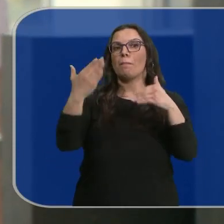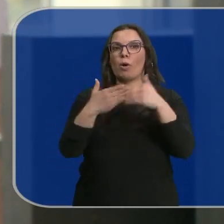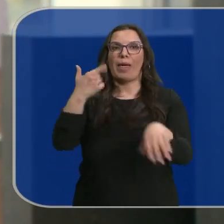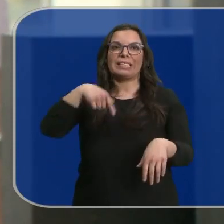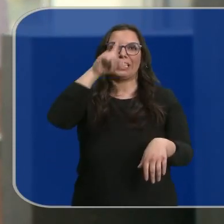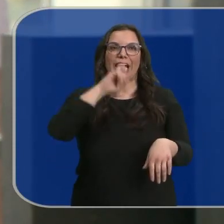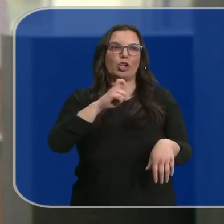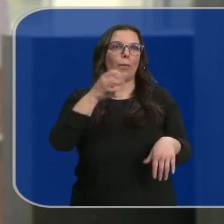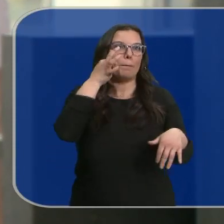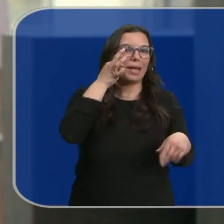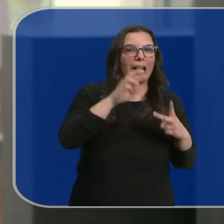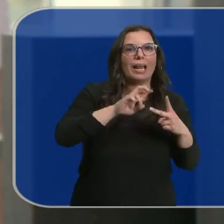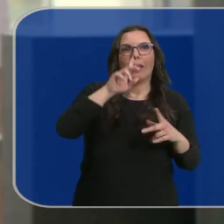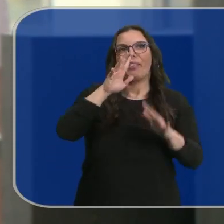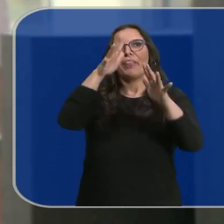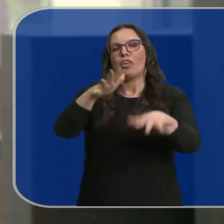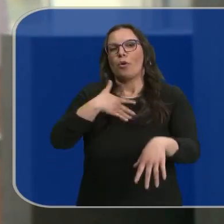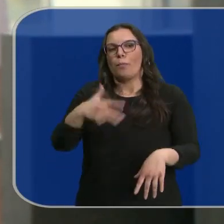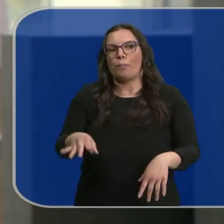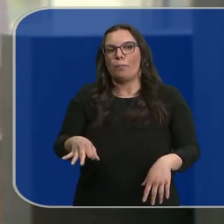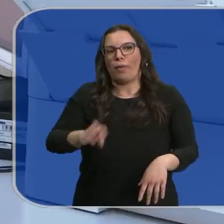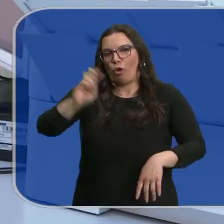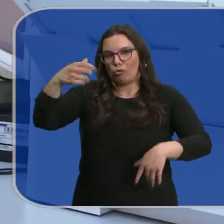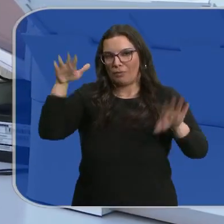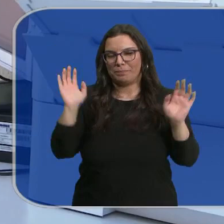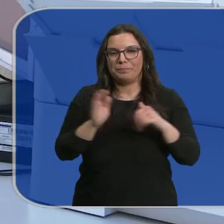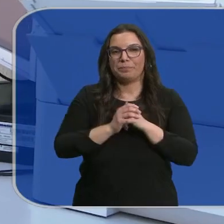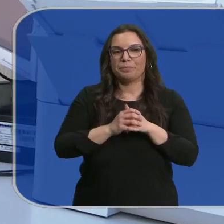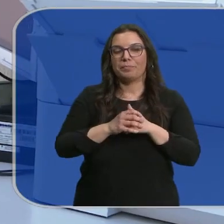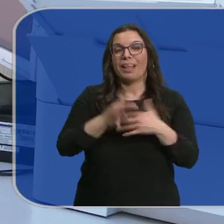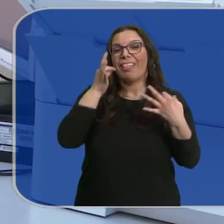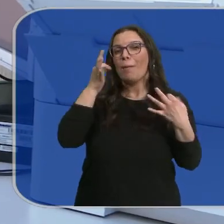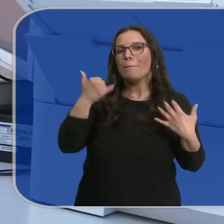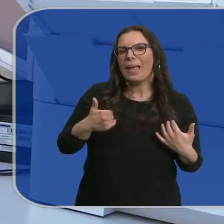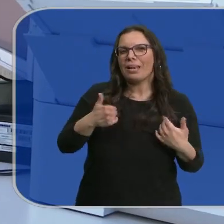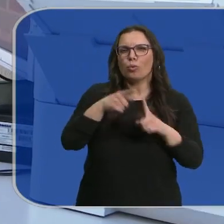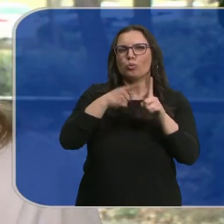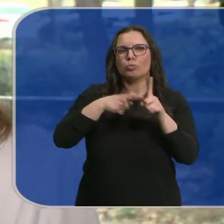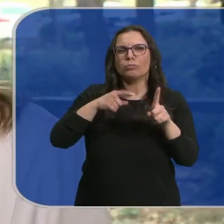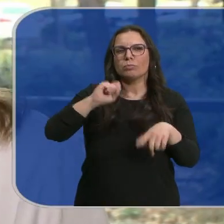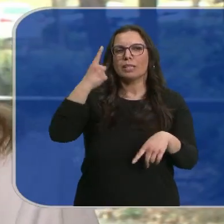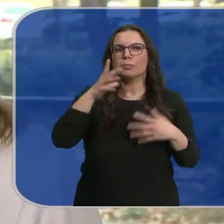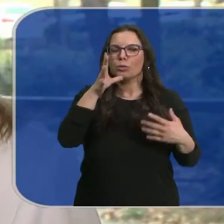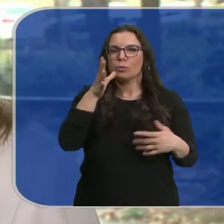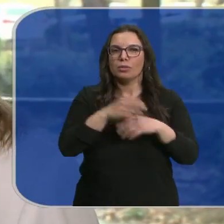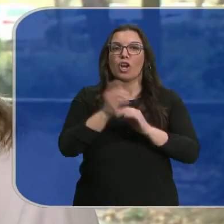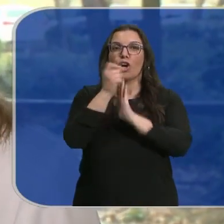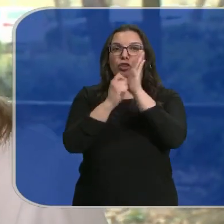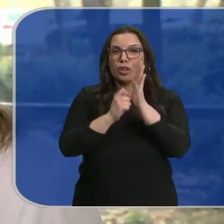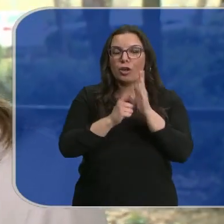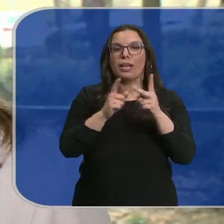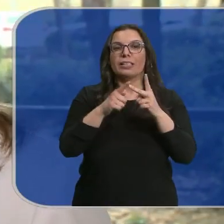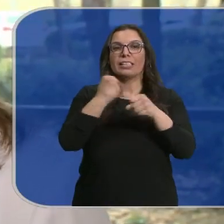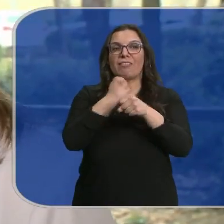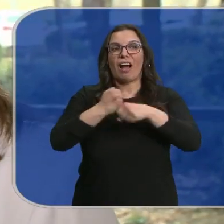Este año es la dermatología, pero igual dentro de 10 años es otra. ¿Qué tiene esta especialidad para estar de moda? Las condiciones de no tener